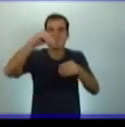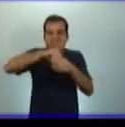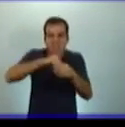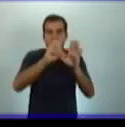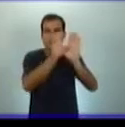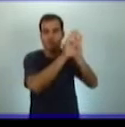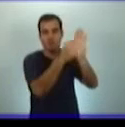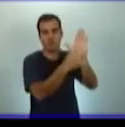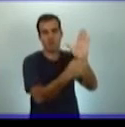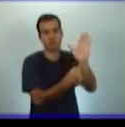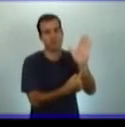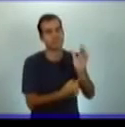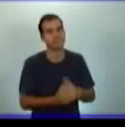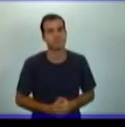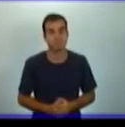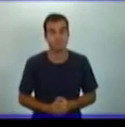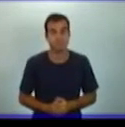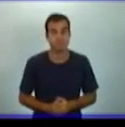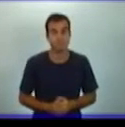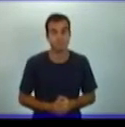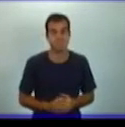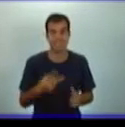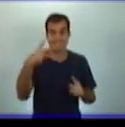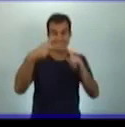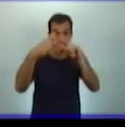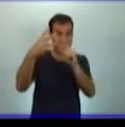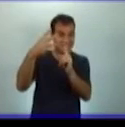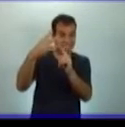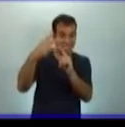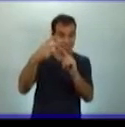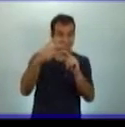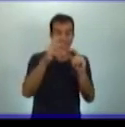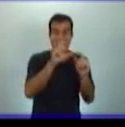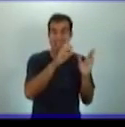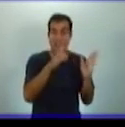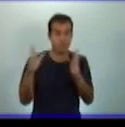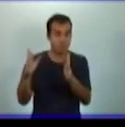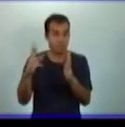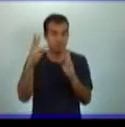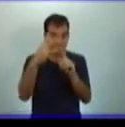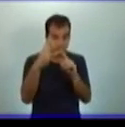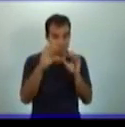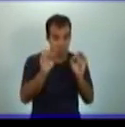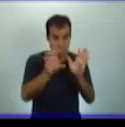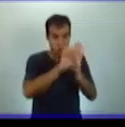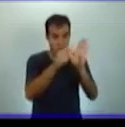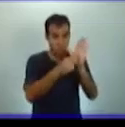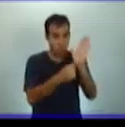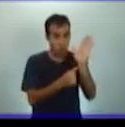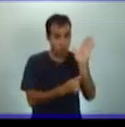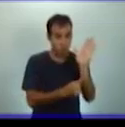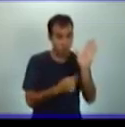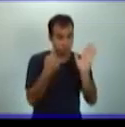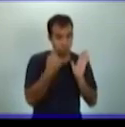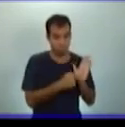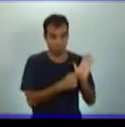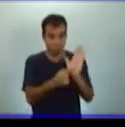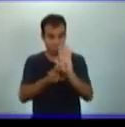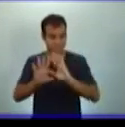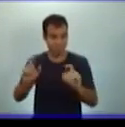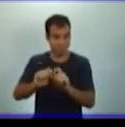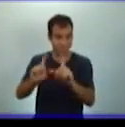en el capítulo 3 de la constitución, esta que te mostré hace un rato,